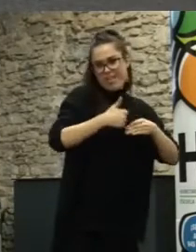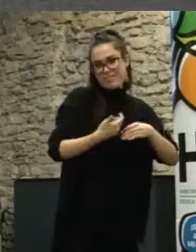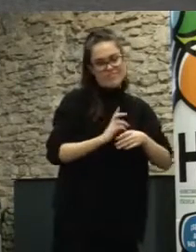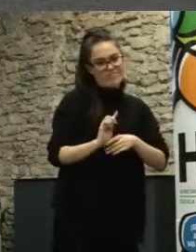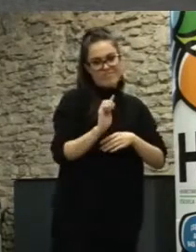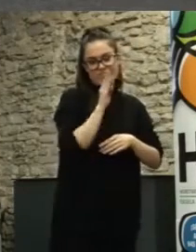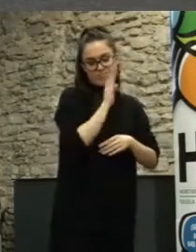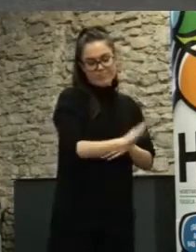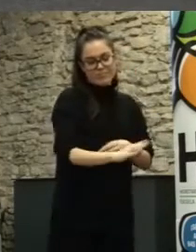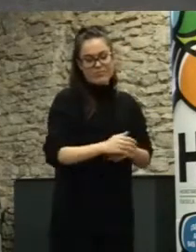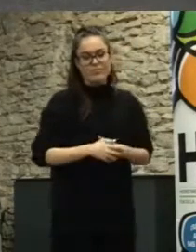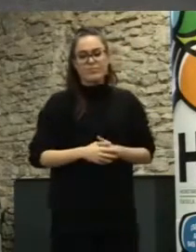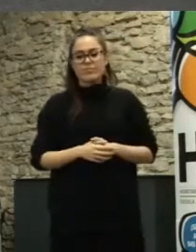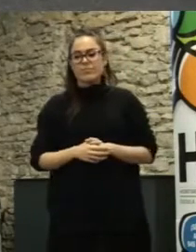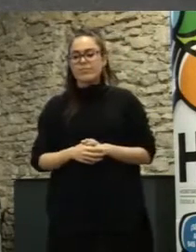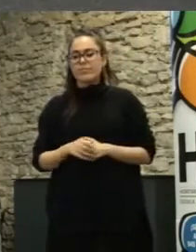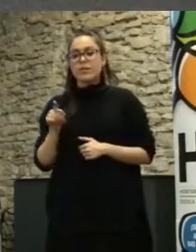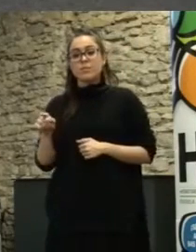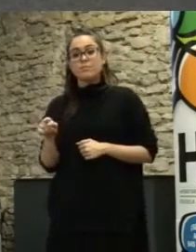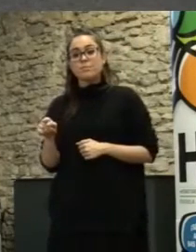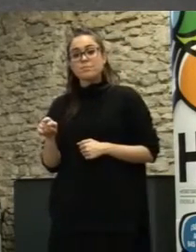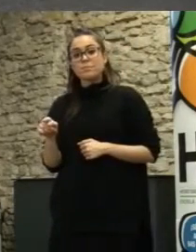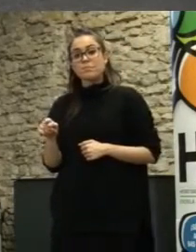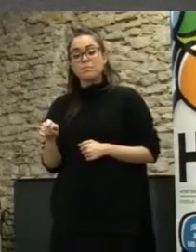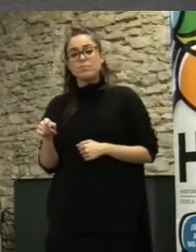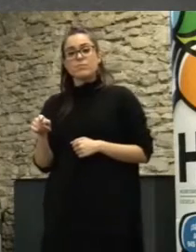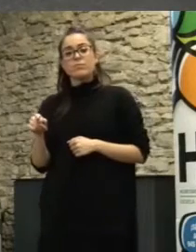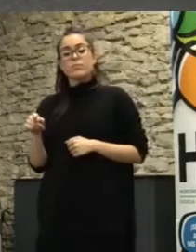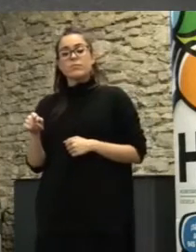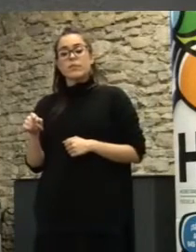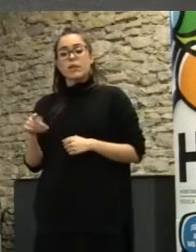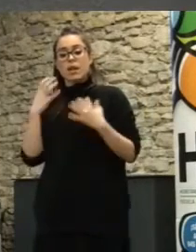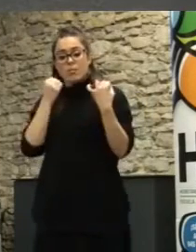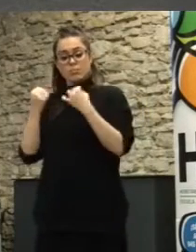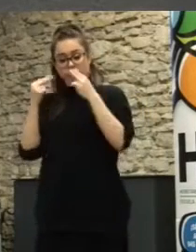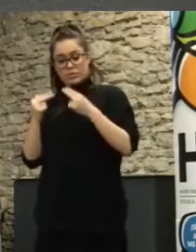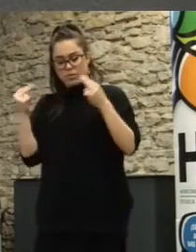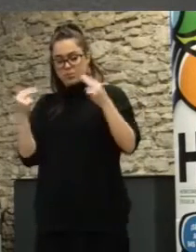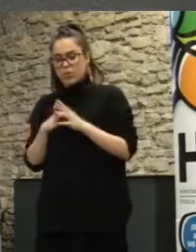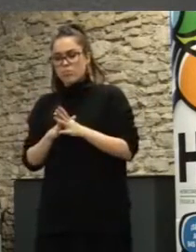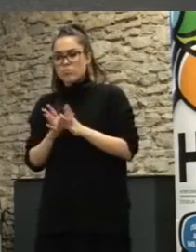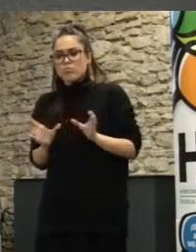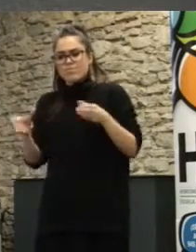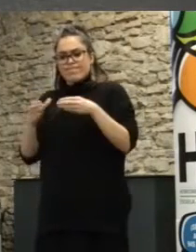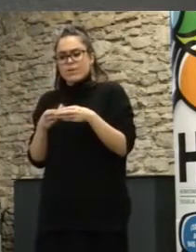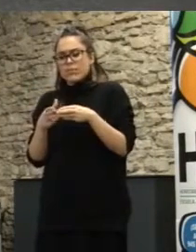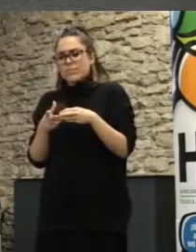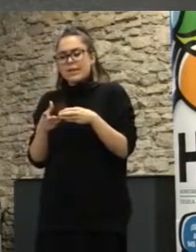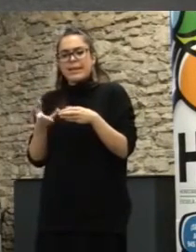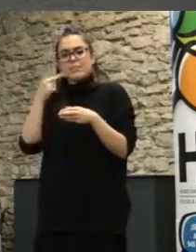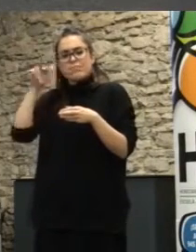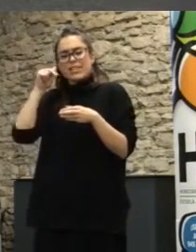están enfocados al expertise a la experiencia al conocimiento a juntar técnicos de diferentes áreas